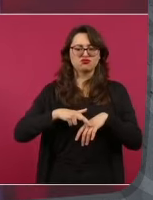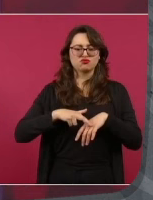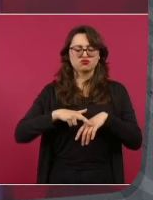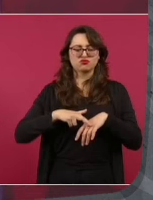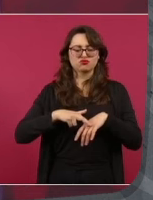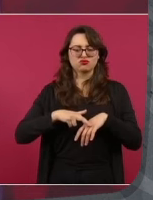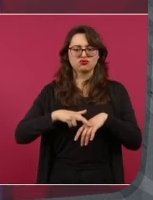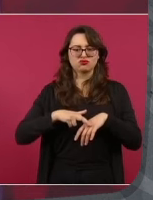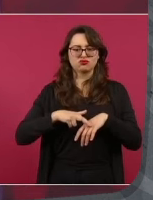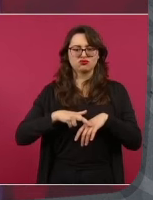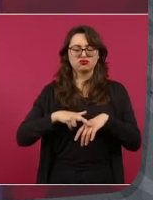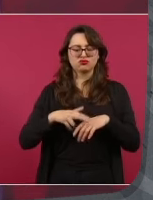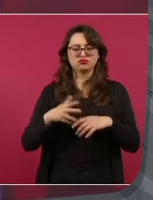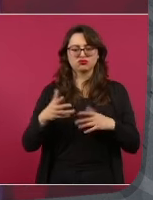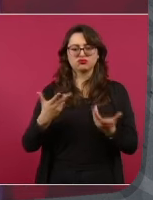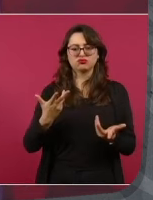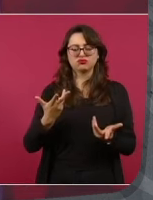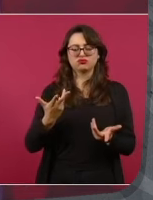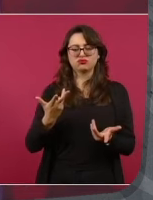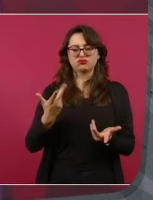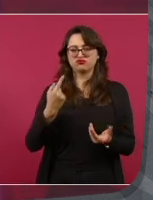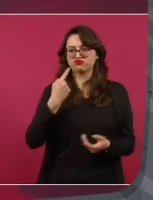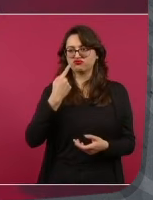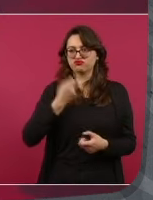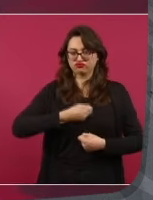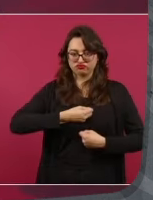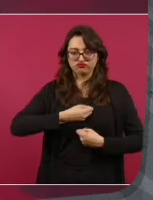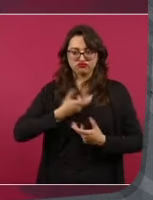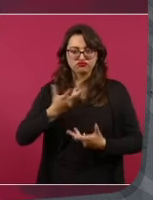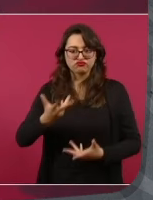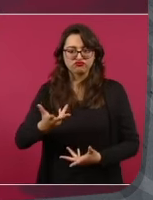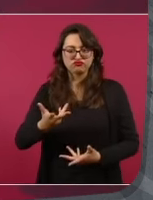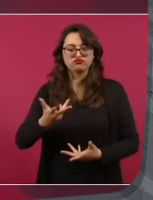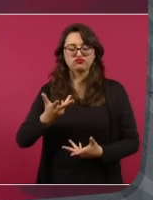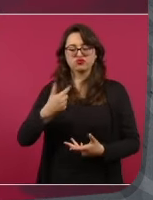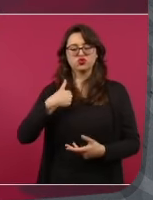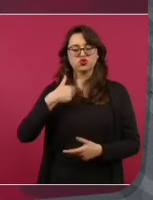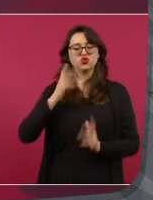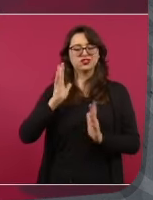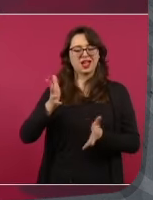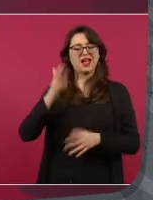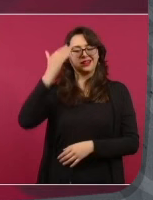falló,